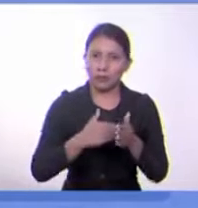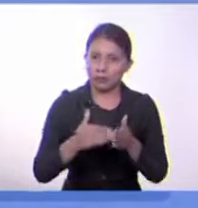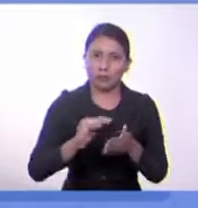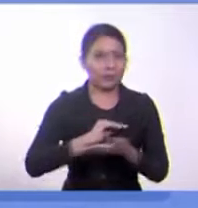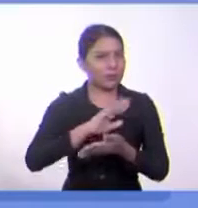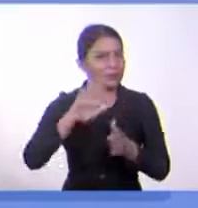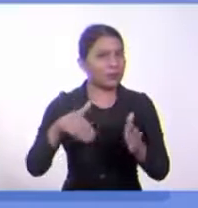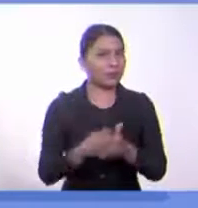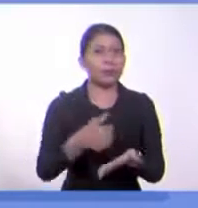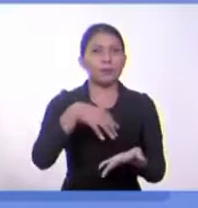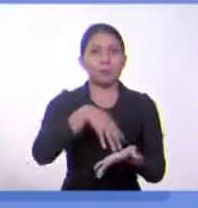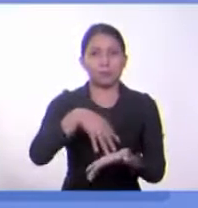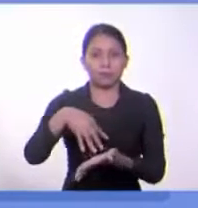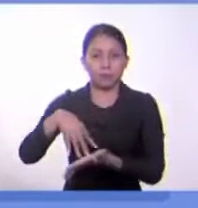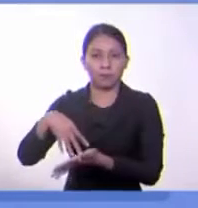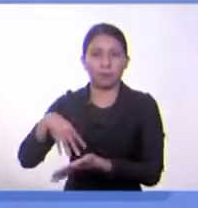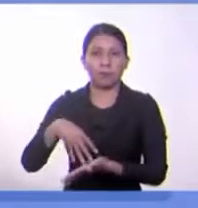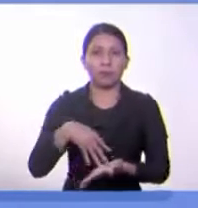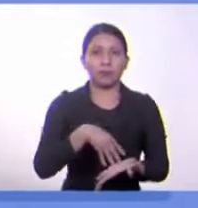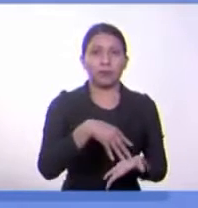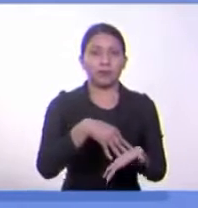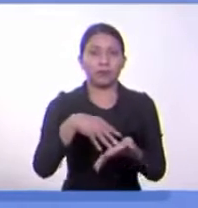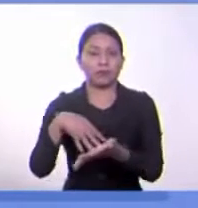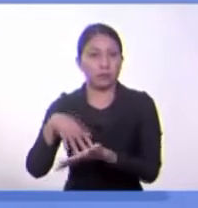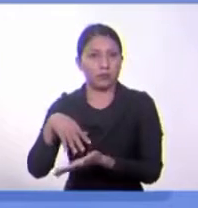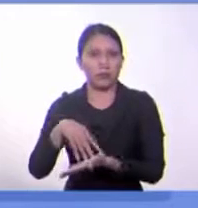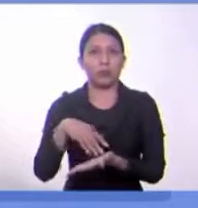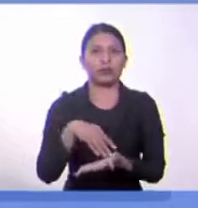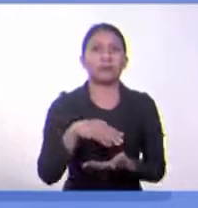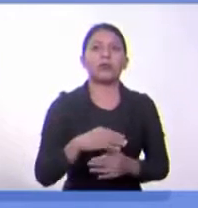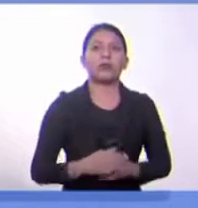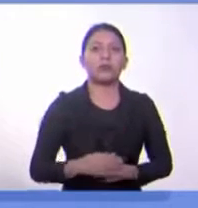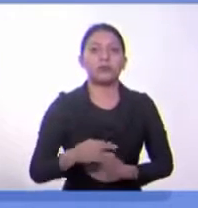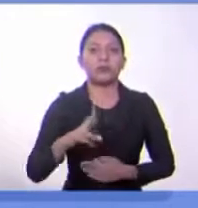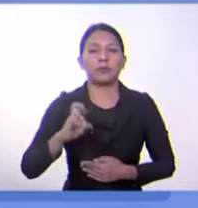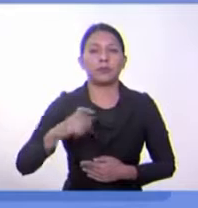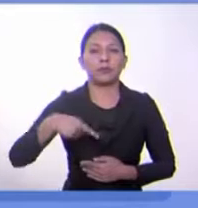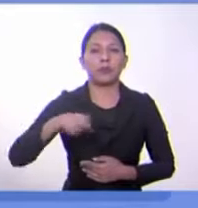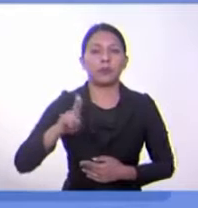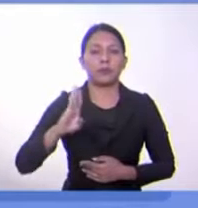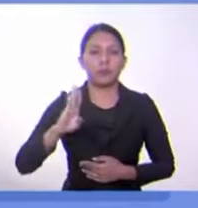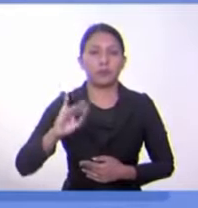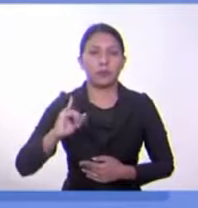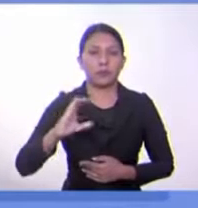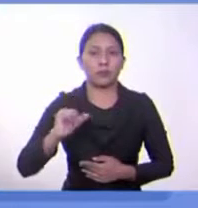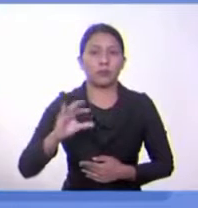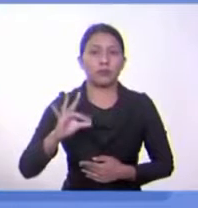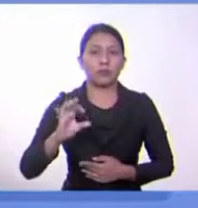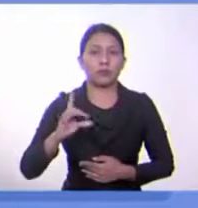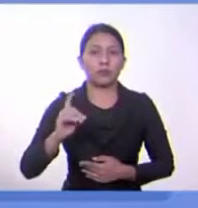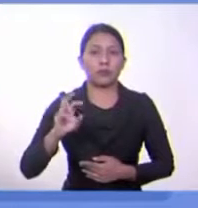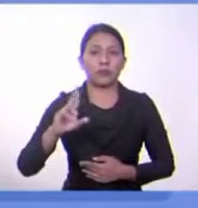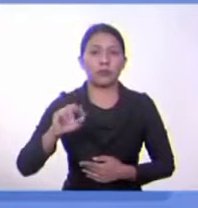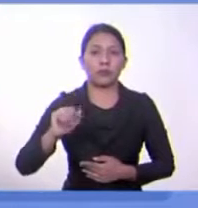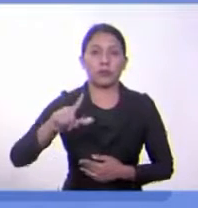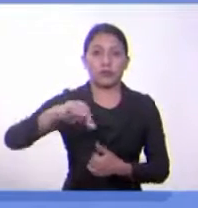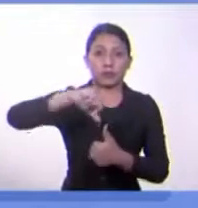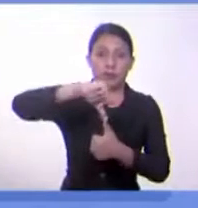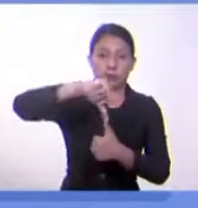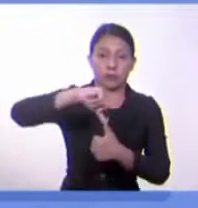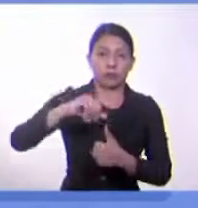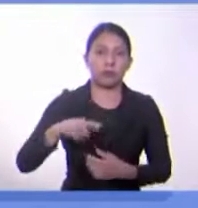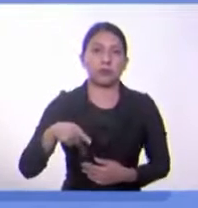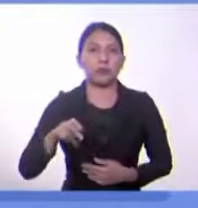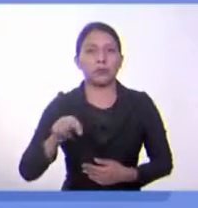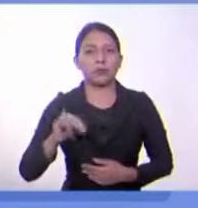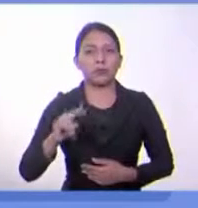poblaciones de la República Federal de Centroamérica, porque así se le llamó, es decir, los peninsulares,